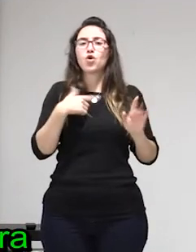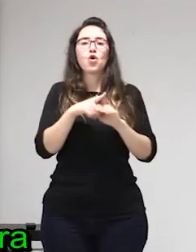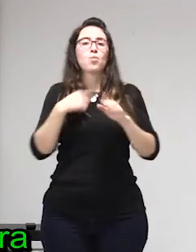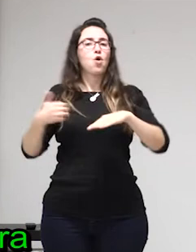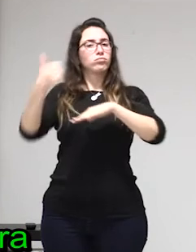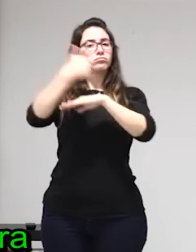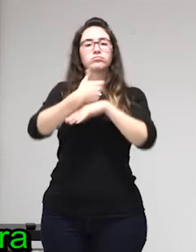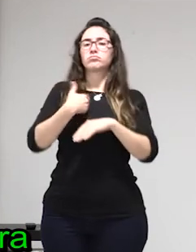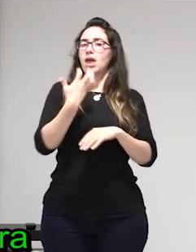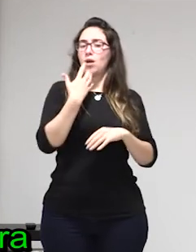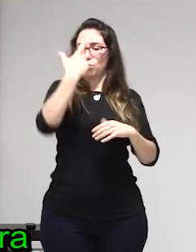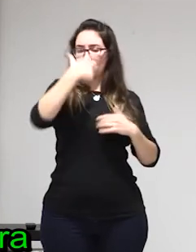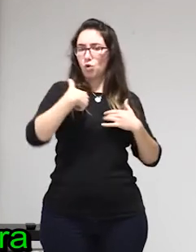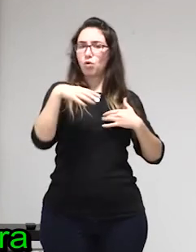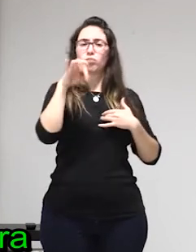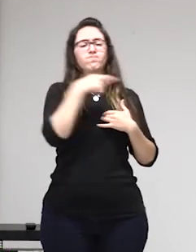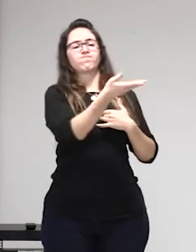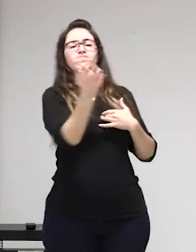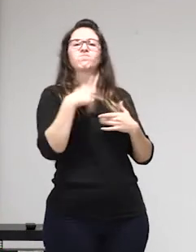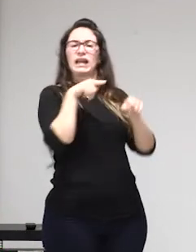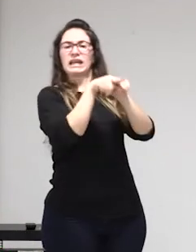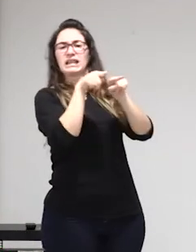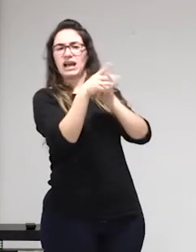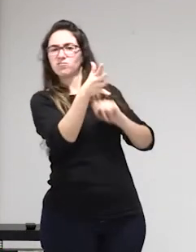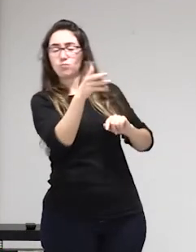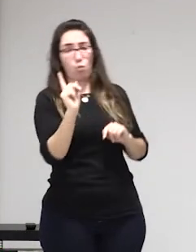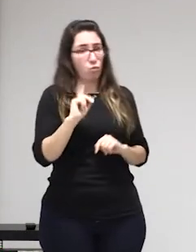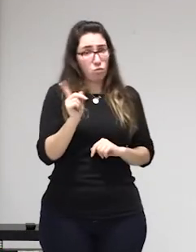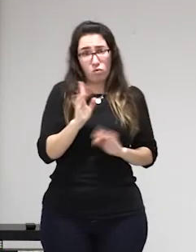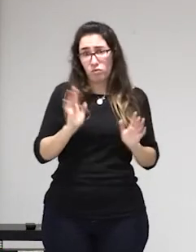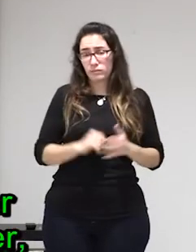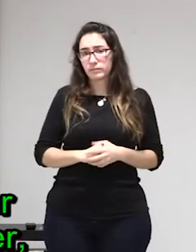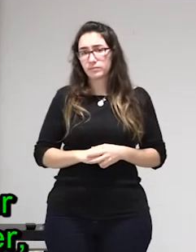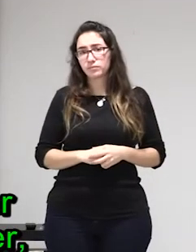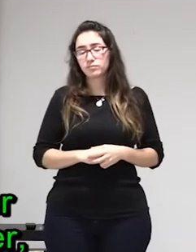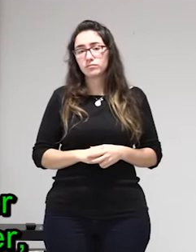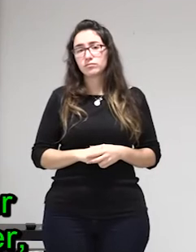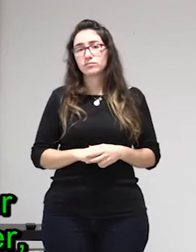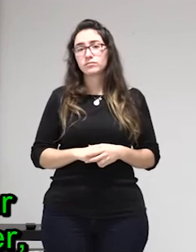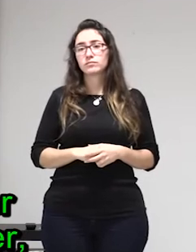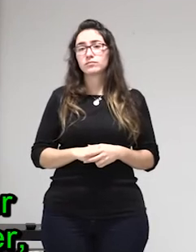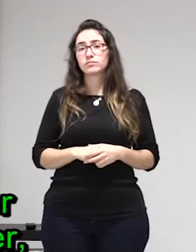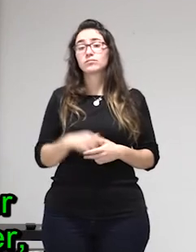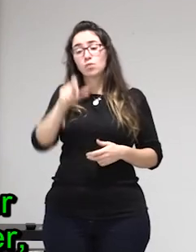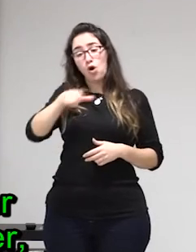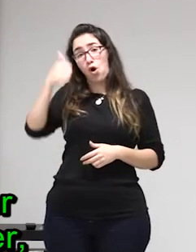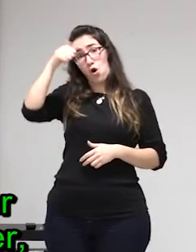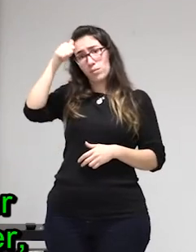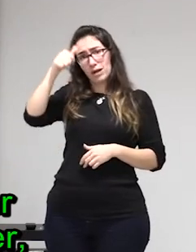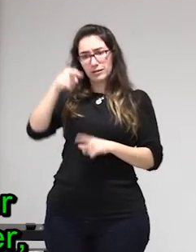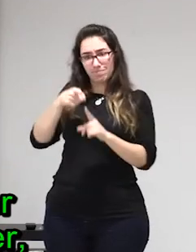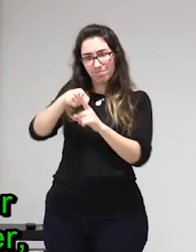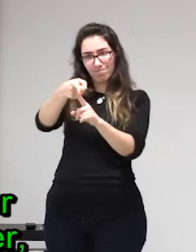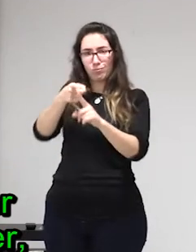proxeneta entendemos también a quien se lucra con el consentimiento de la otra persona a esta persona lo que hay hacer es ponerle una